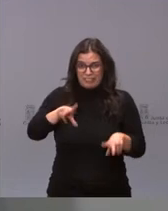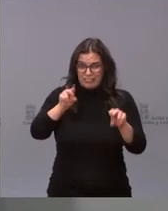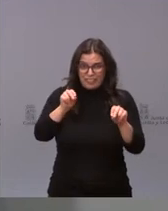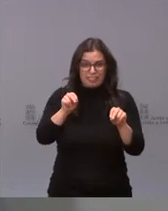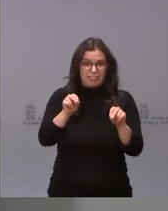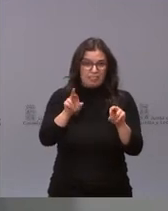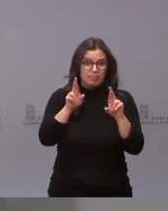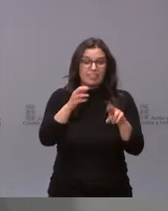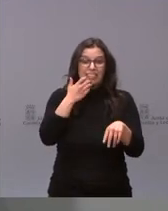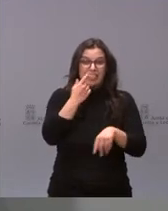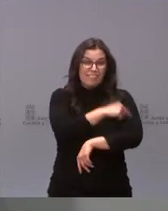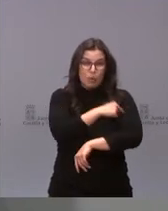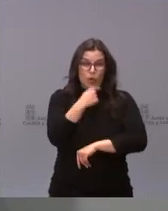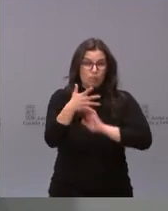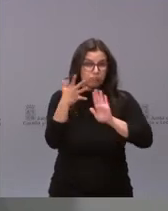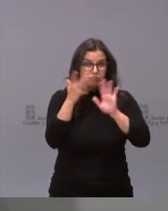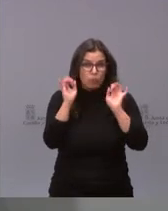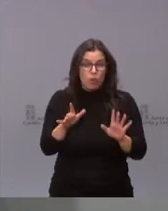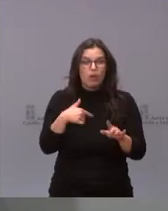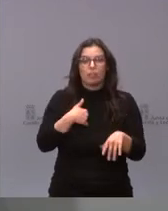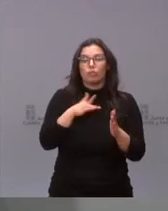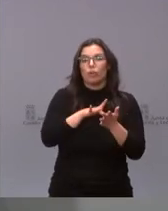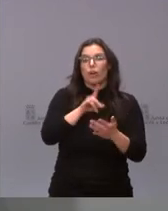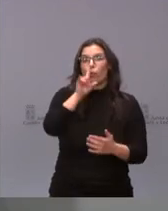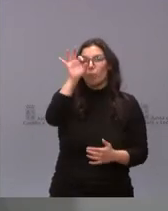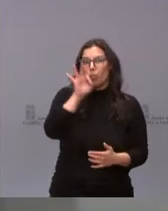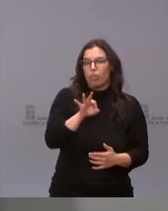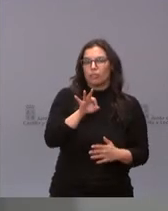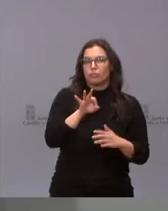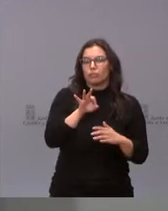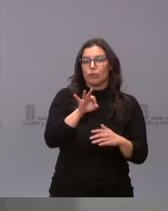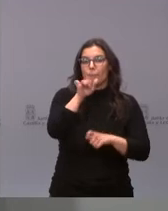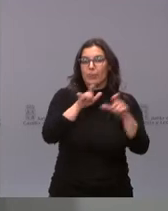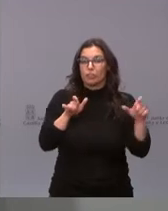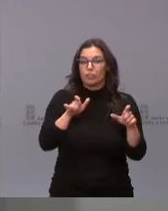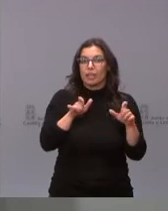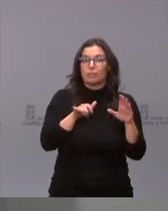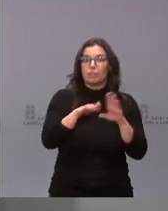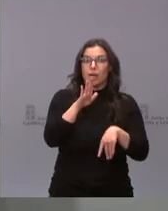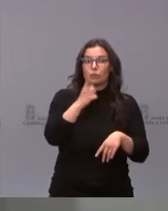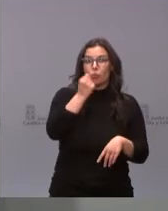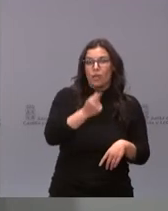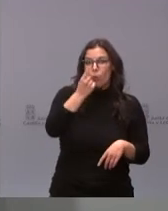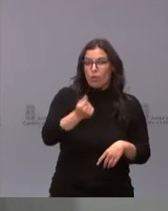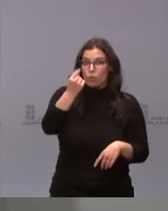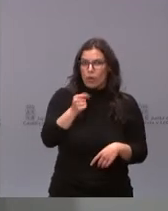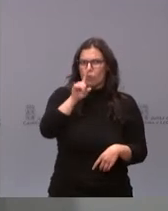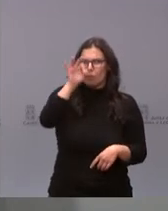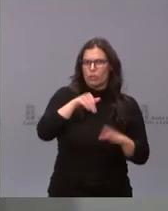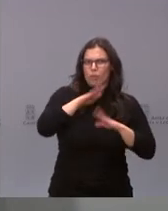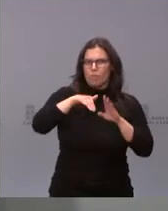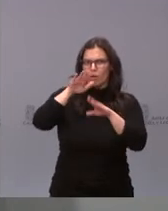este ritmo de vacunación. Estamos vacunando más de un 1% de la población algunos días cada día. Eso quiere decir que nos quedan